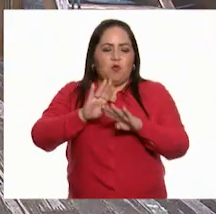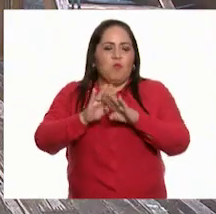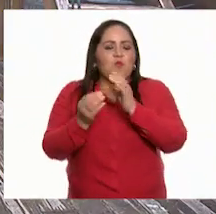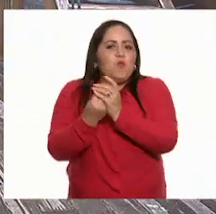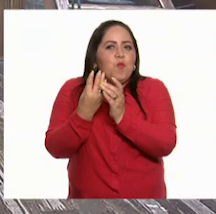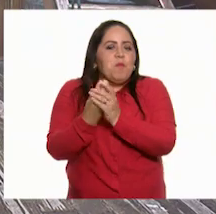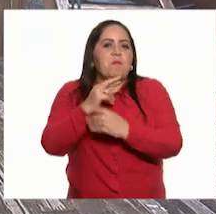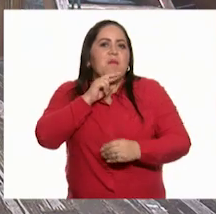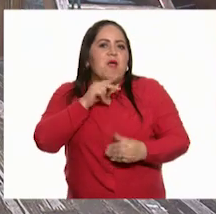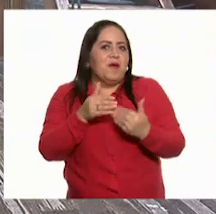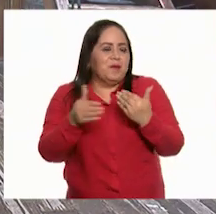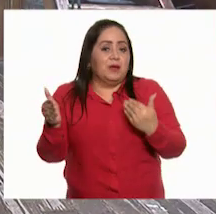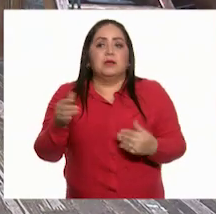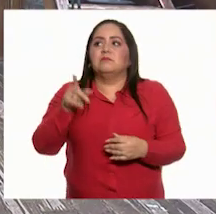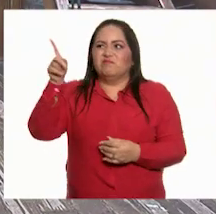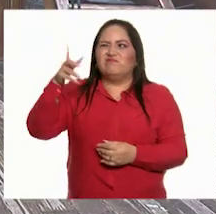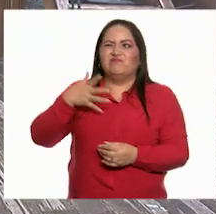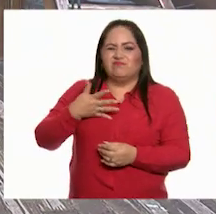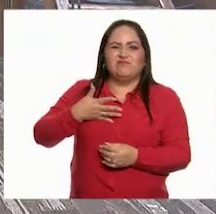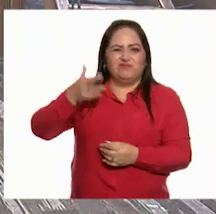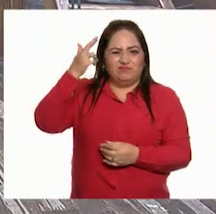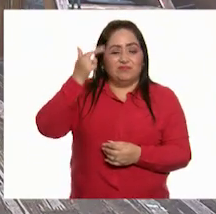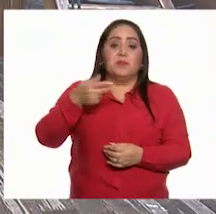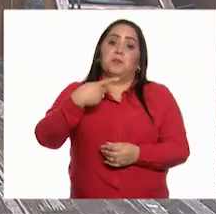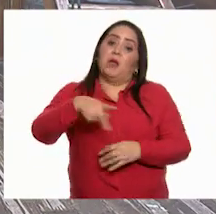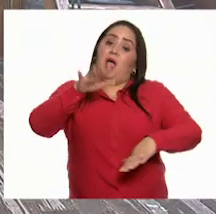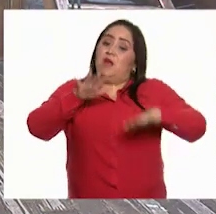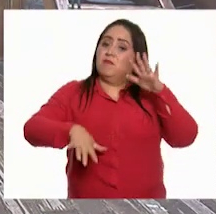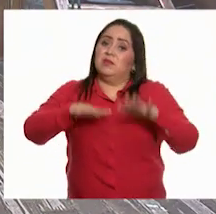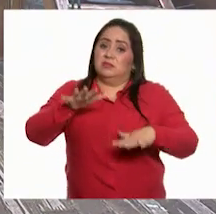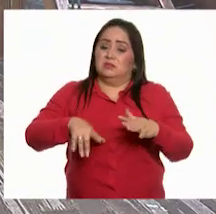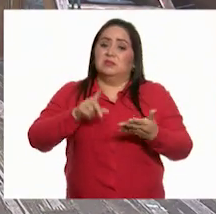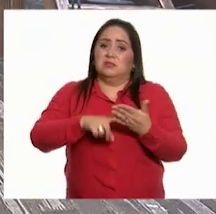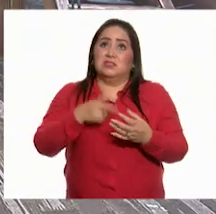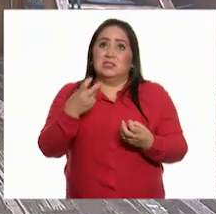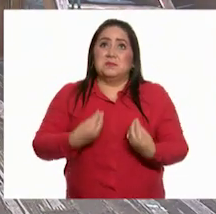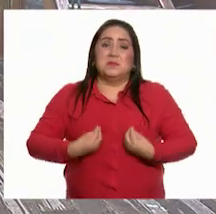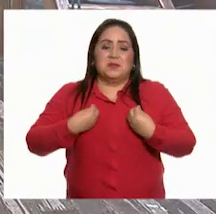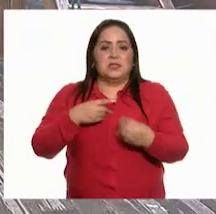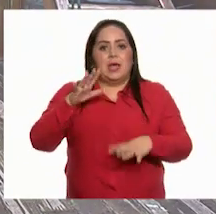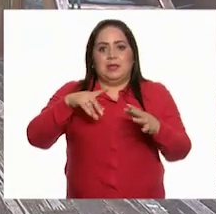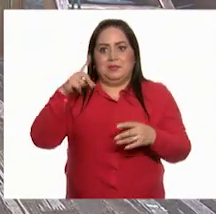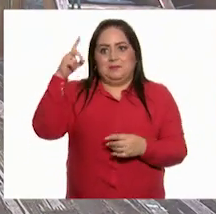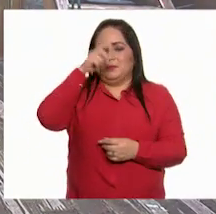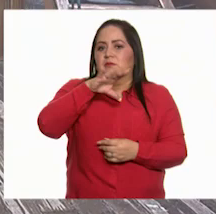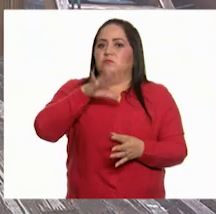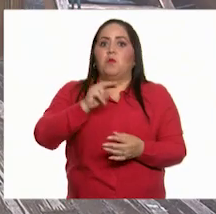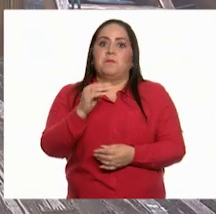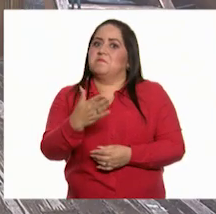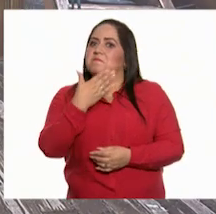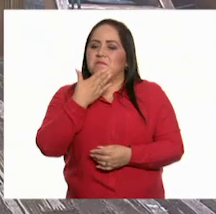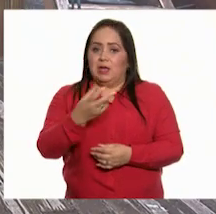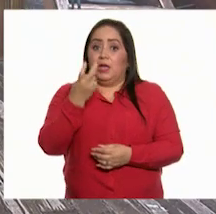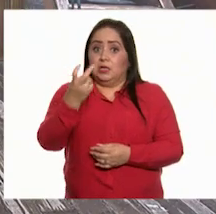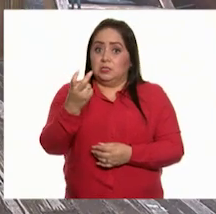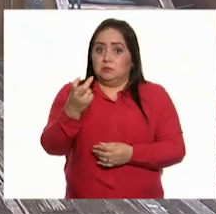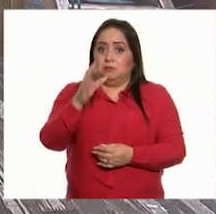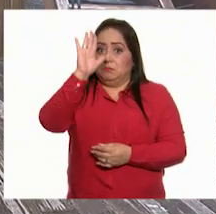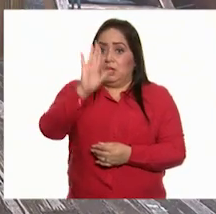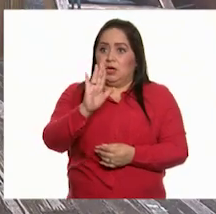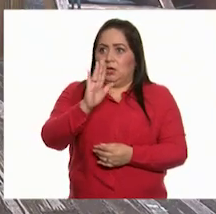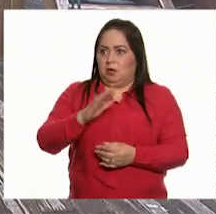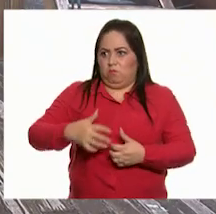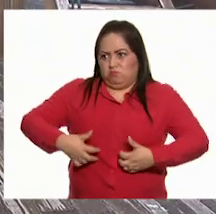¡Tienes toda la razón! Aunque a veces vivimos situaciones No favorables Eso no nos da